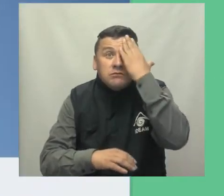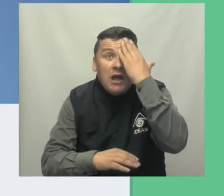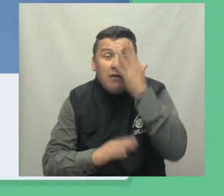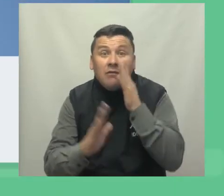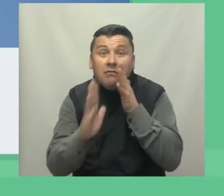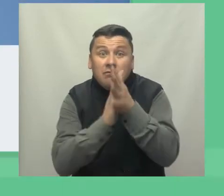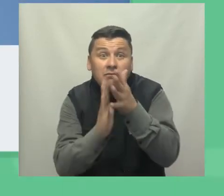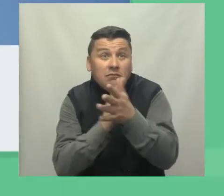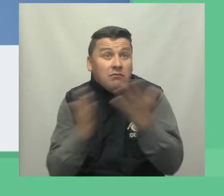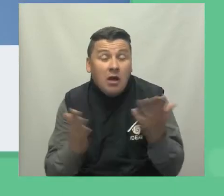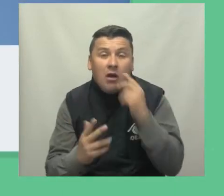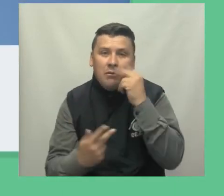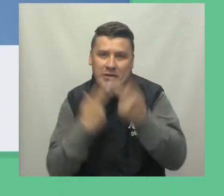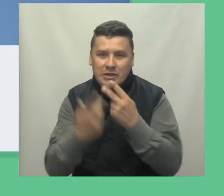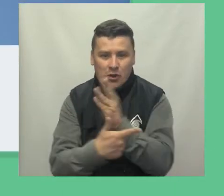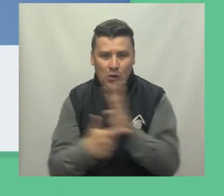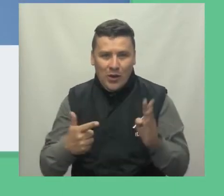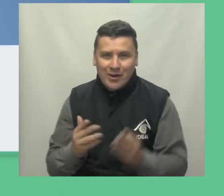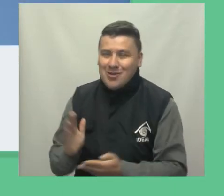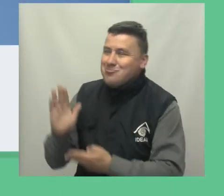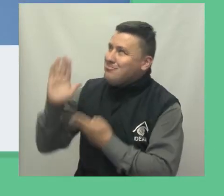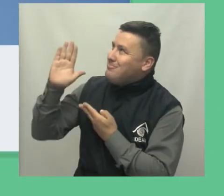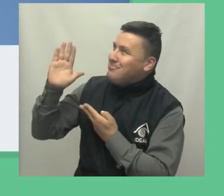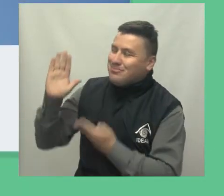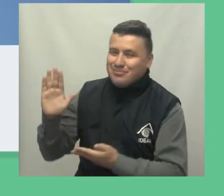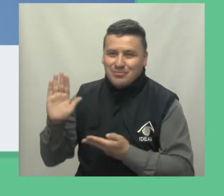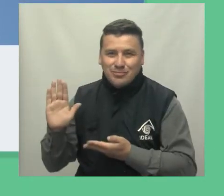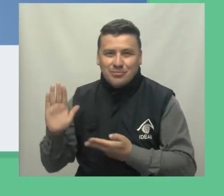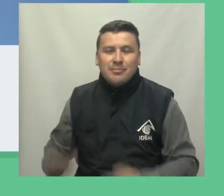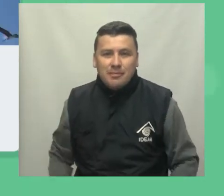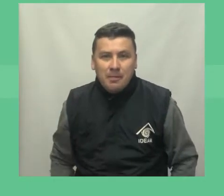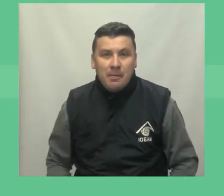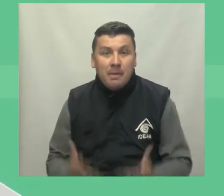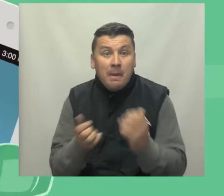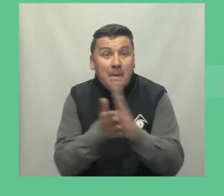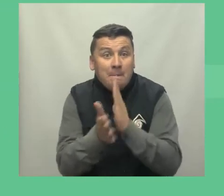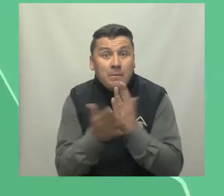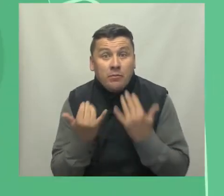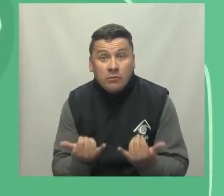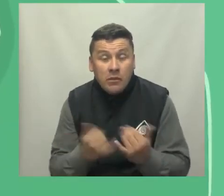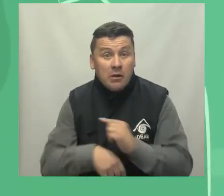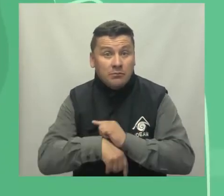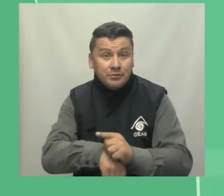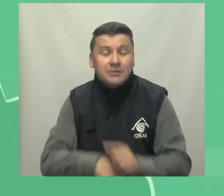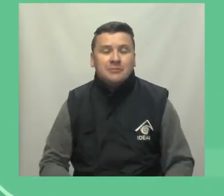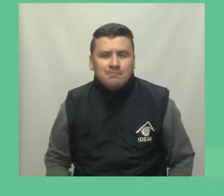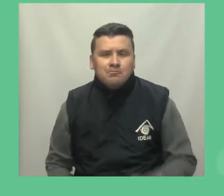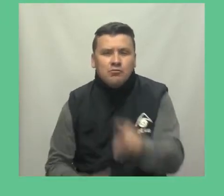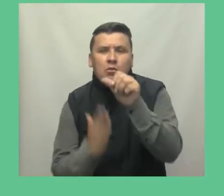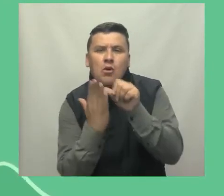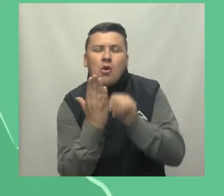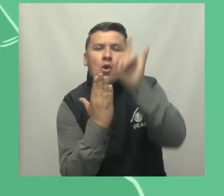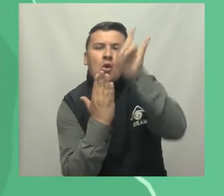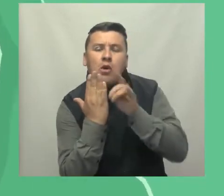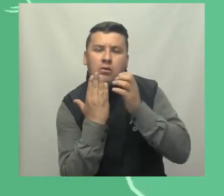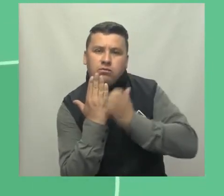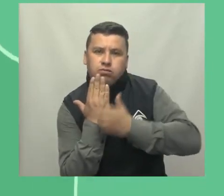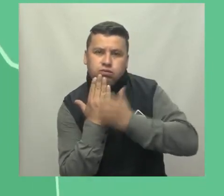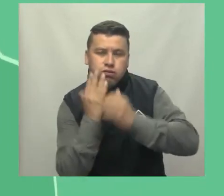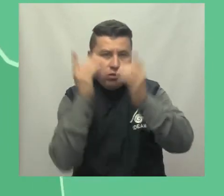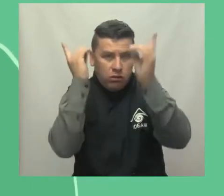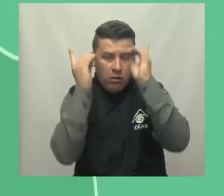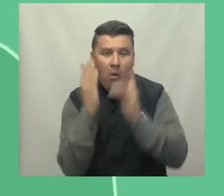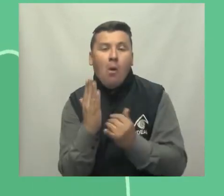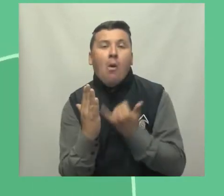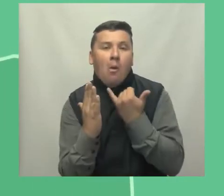tiempo visítenos en www.ideam.gov.co Y para estar informado al instante Descarga nuestra aplicación Mi Pronóstico